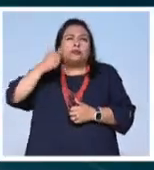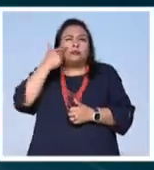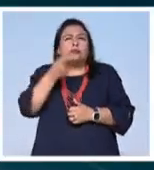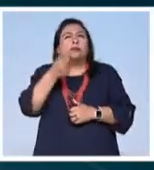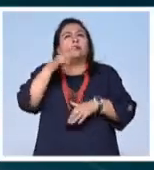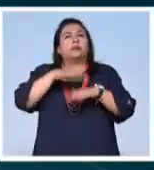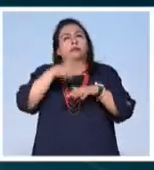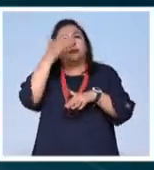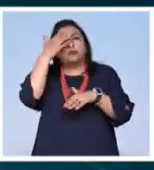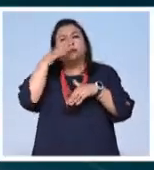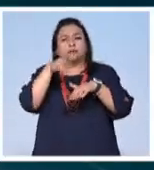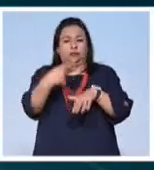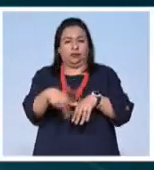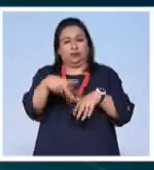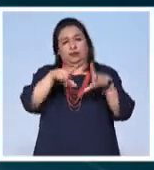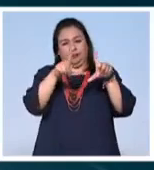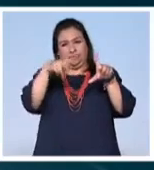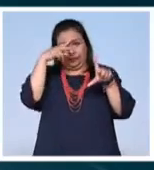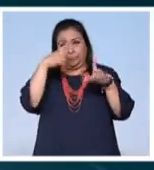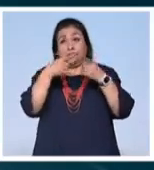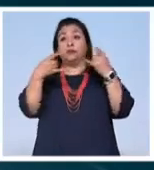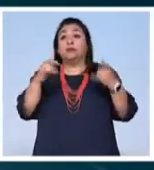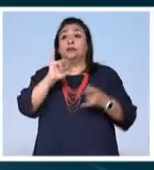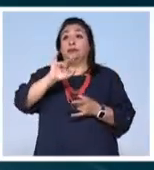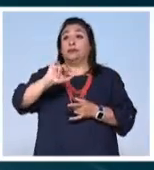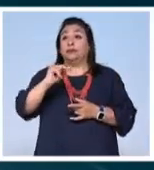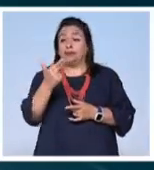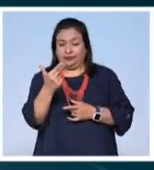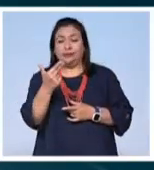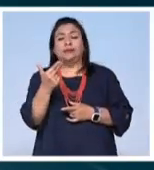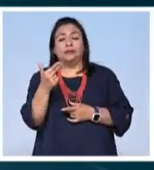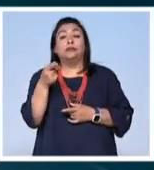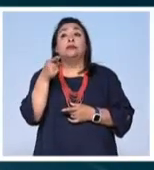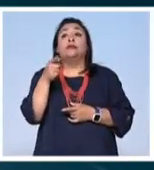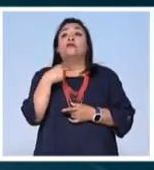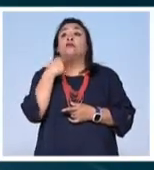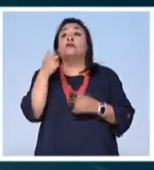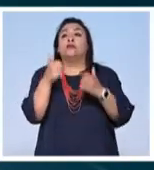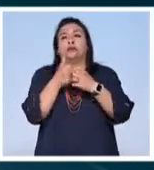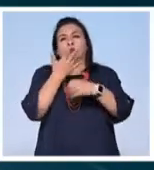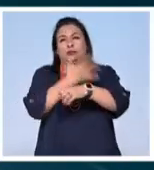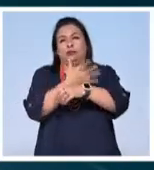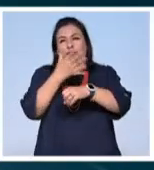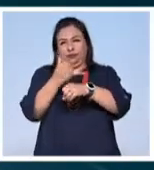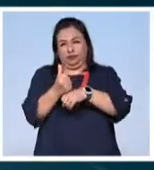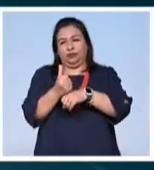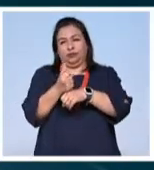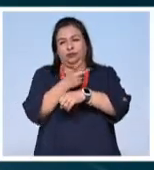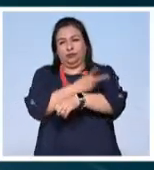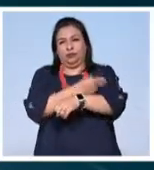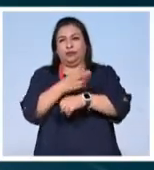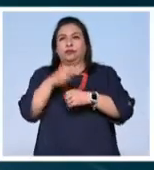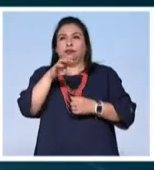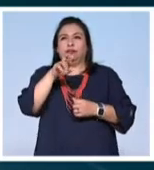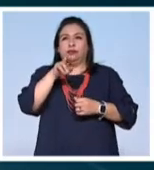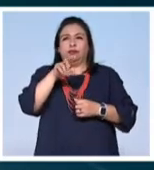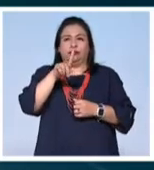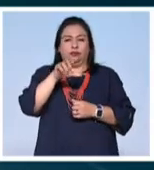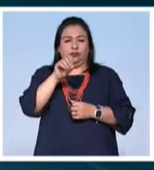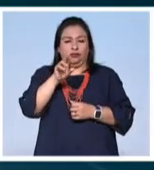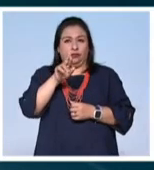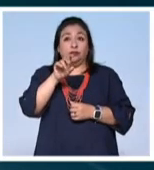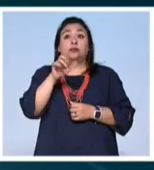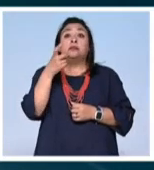un poco más sobre nuestra historia. El Instituto Nacional de Antropología e Historia, en voz de la Coordinadora del Salvamento Arqueológico María Lourdes López